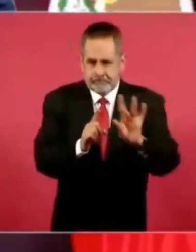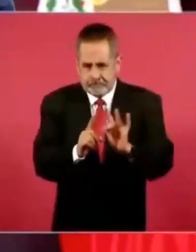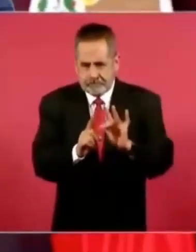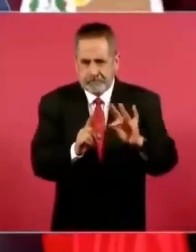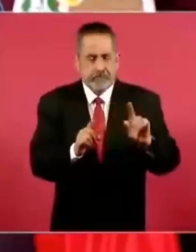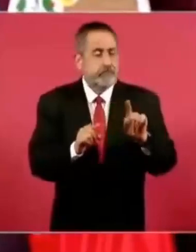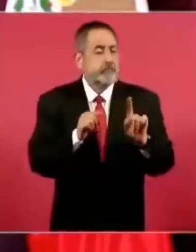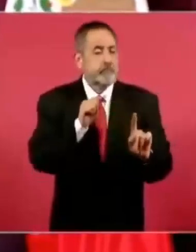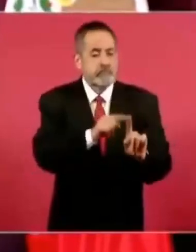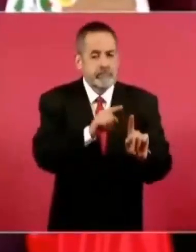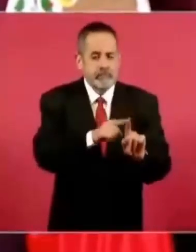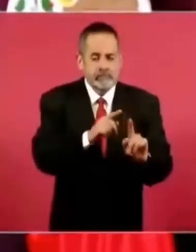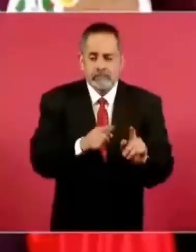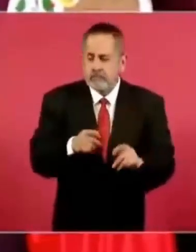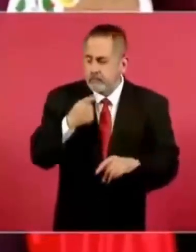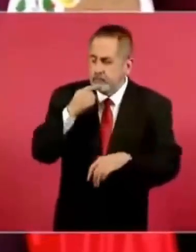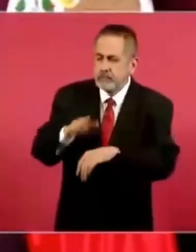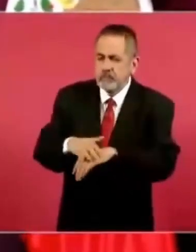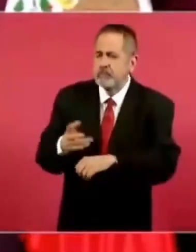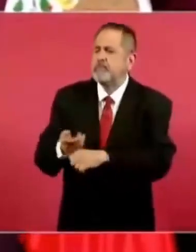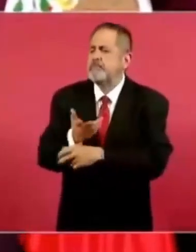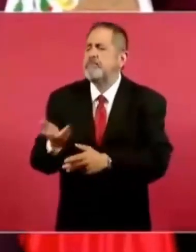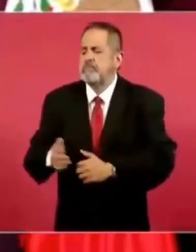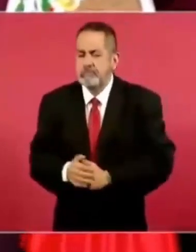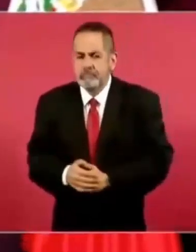pasaba el tiempo y le decía, ¿qué pasó?